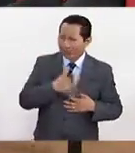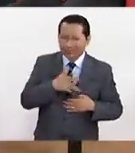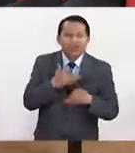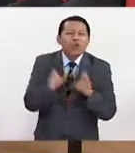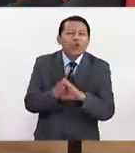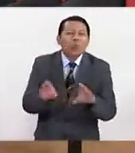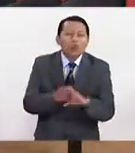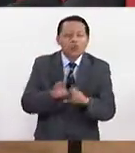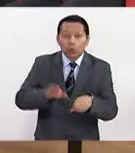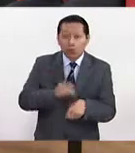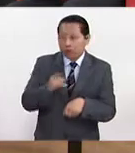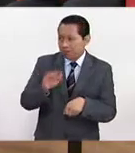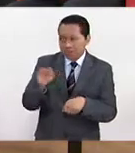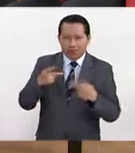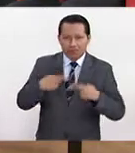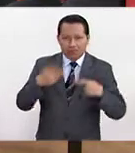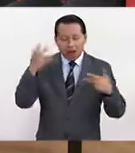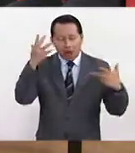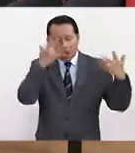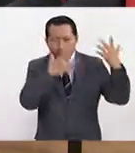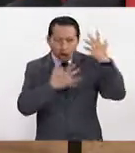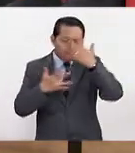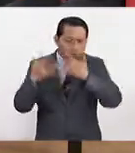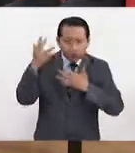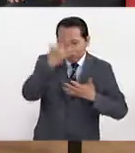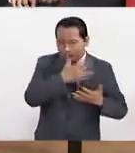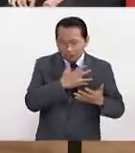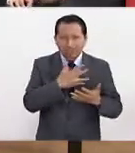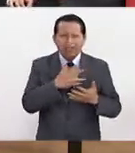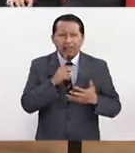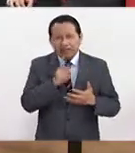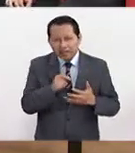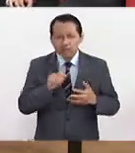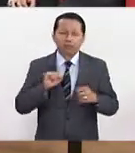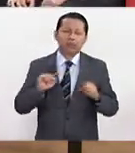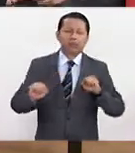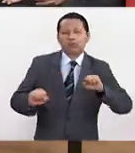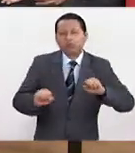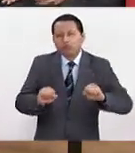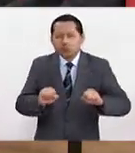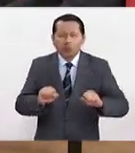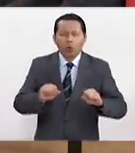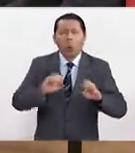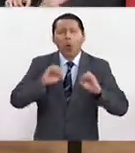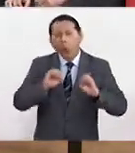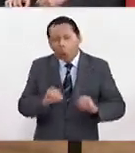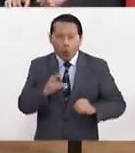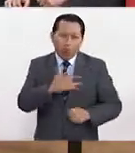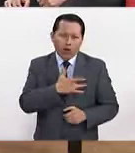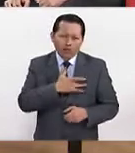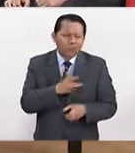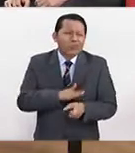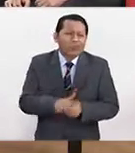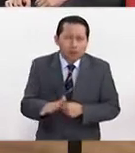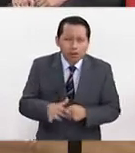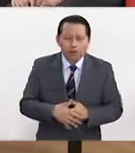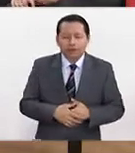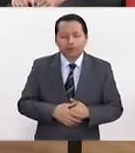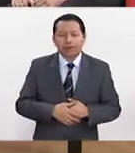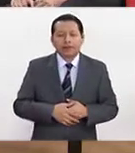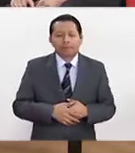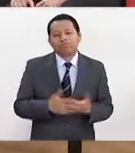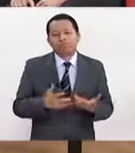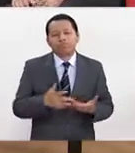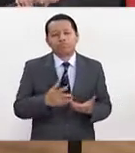Porque a mejor la gente, como usted comenta, se confunde y luego hay músculos, toda una estructura aquí. ¿Cómo es estrictamente? Generalmente es un